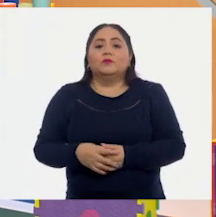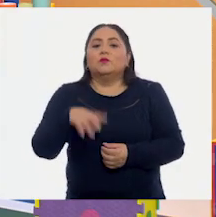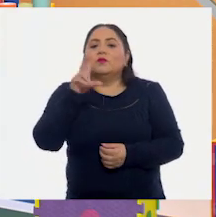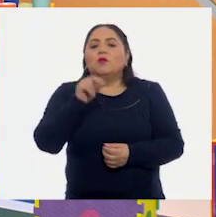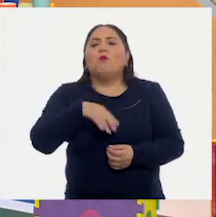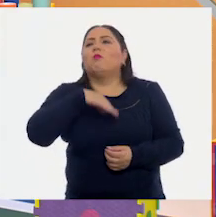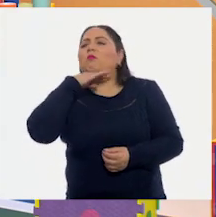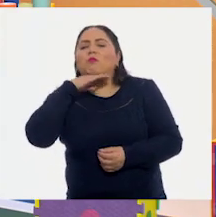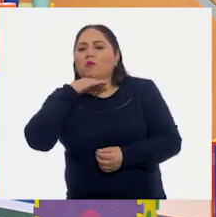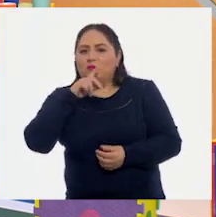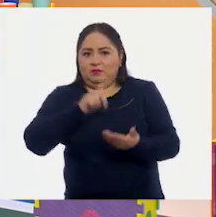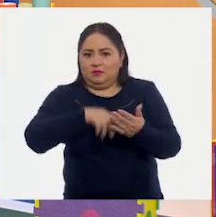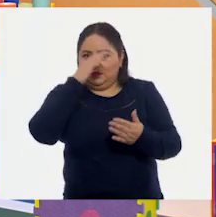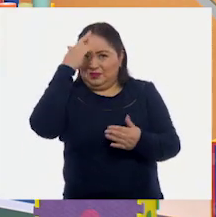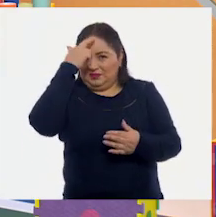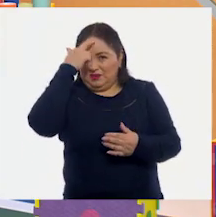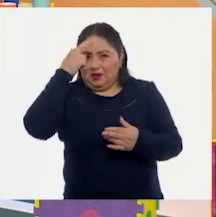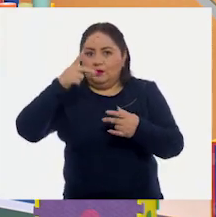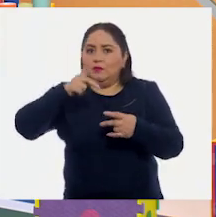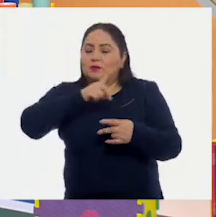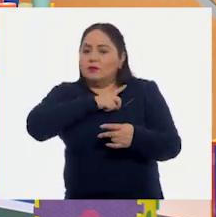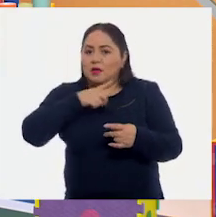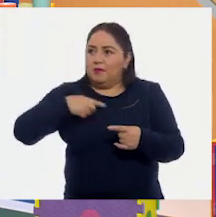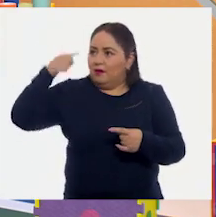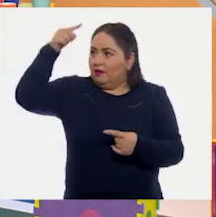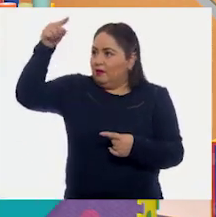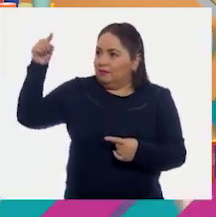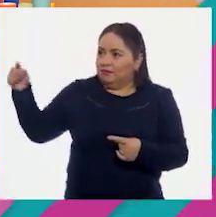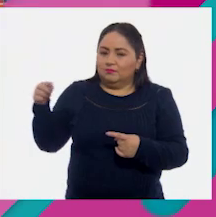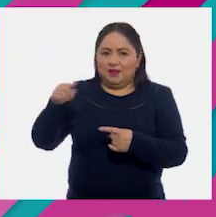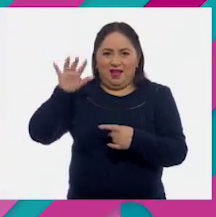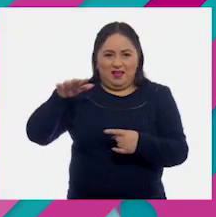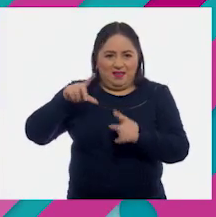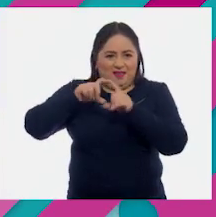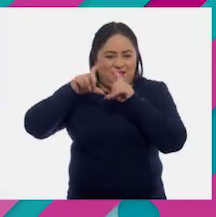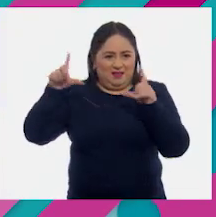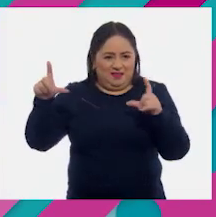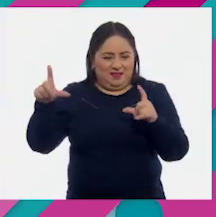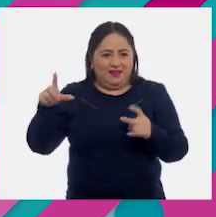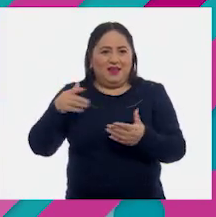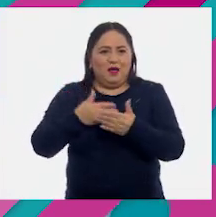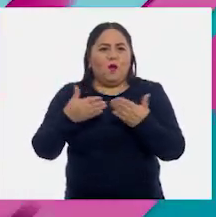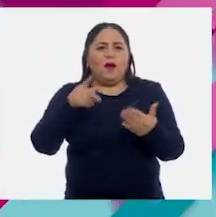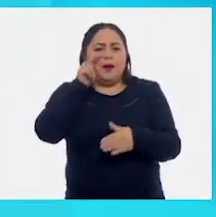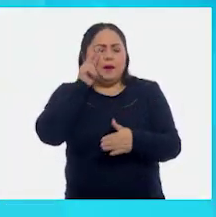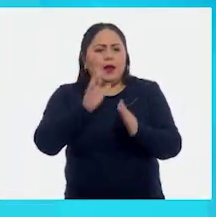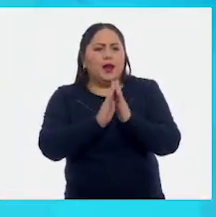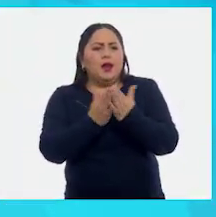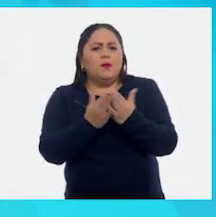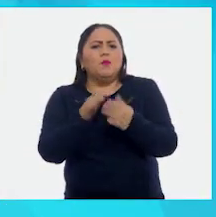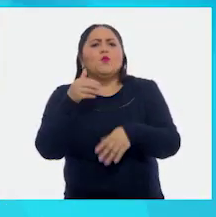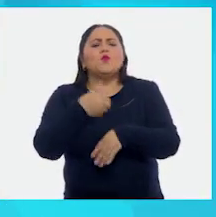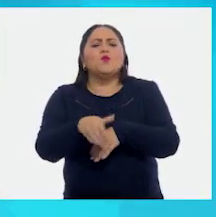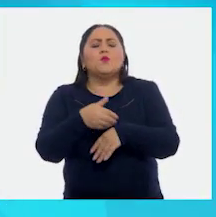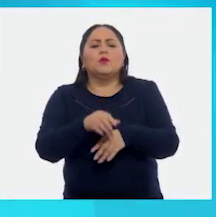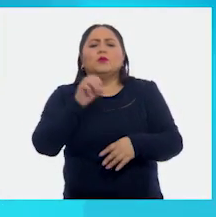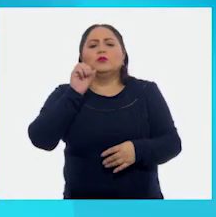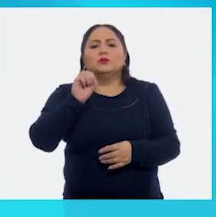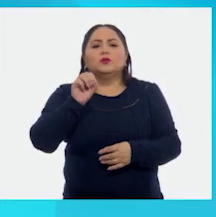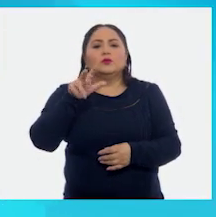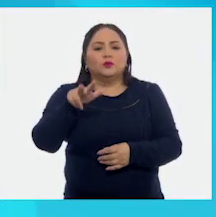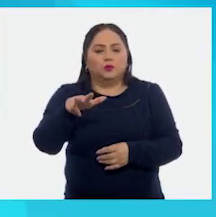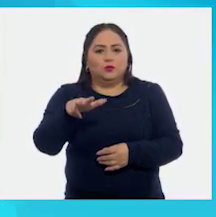perder de vista los elementos que debe de llevar. Entonces, vamos a ver nuestra página 68.